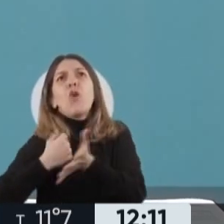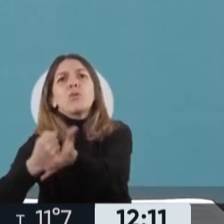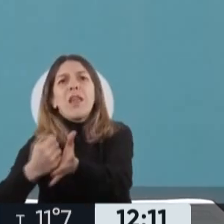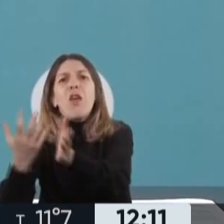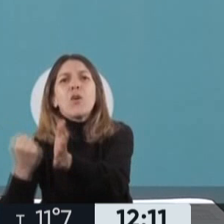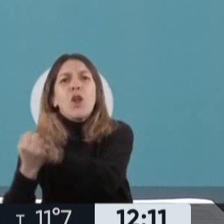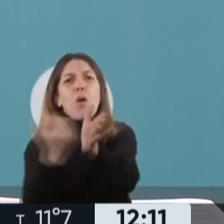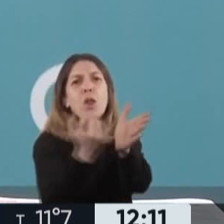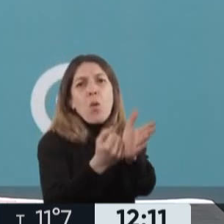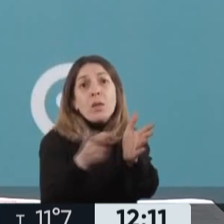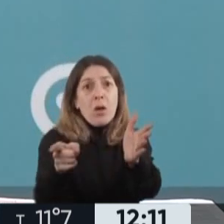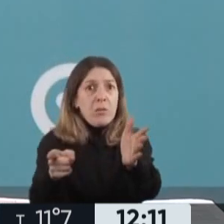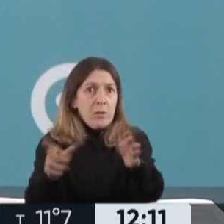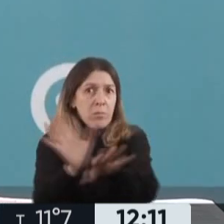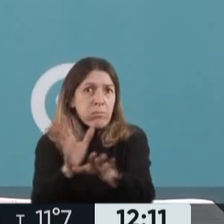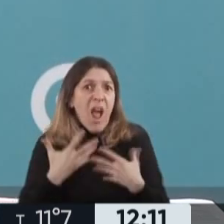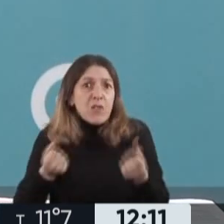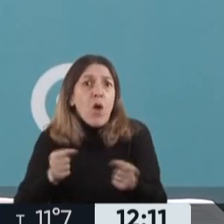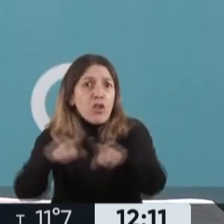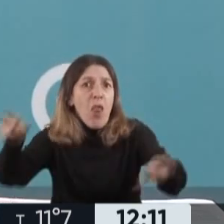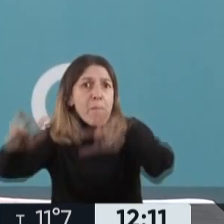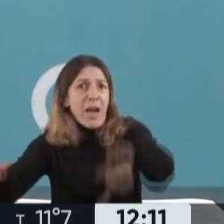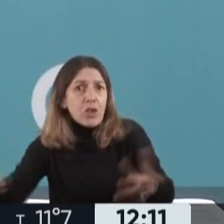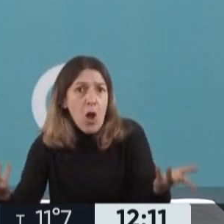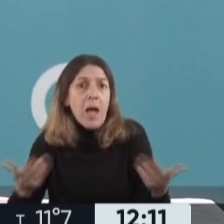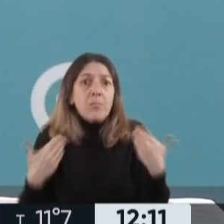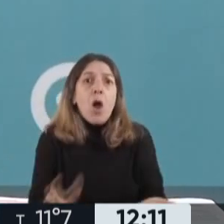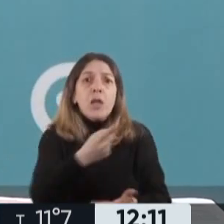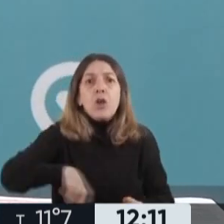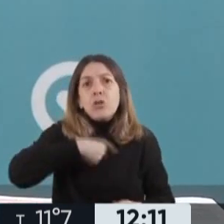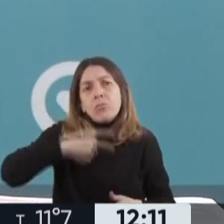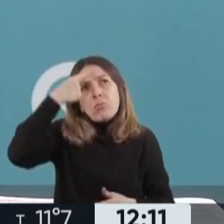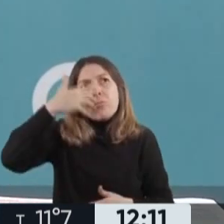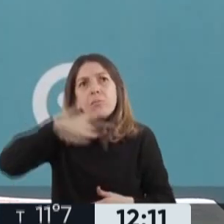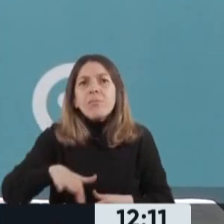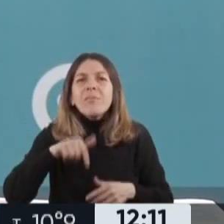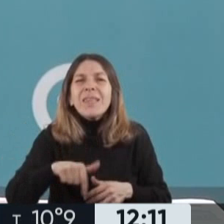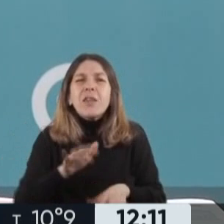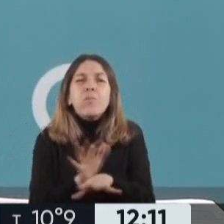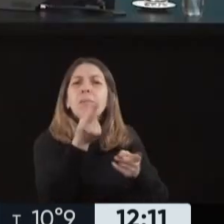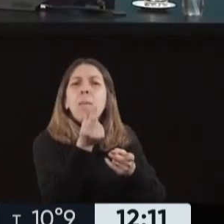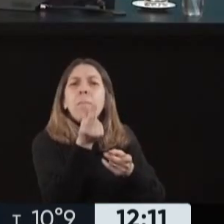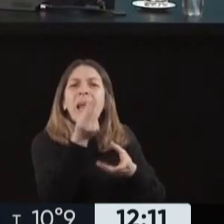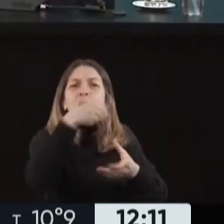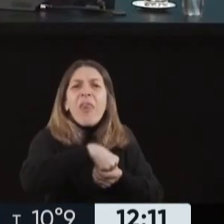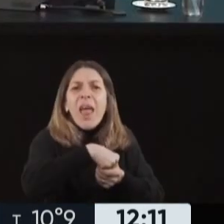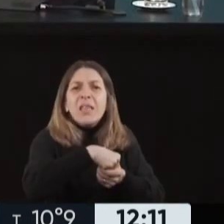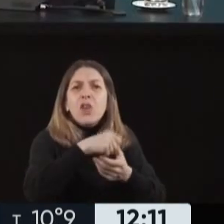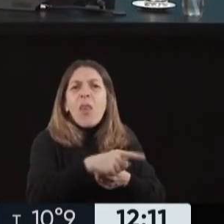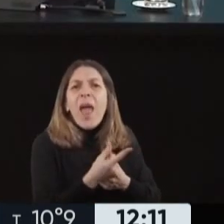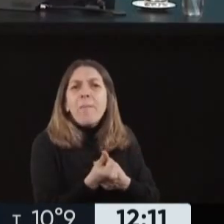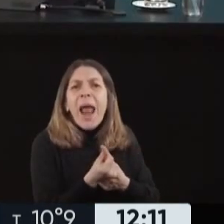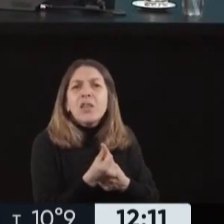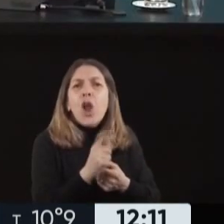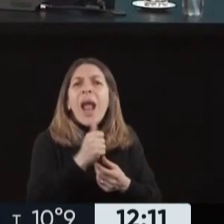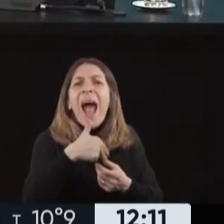de los ciudadanos. Así que la clave de esto es entender que esto es un uso más inteligente y eficiente y el valor de la